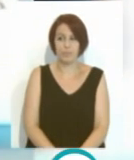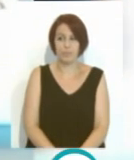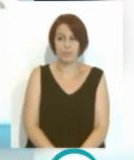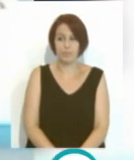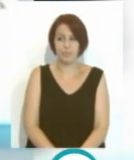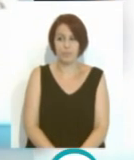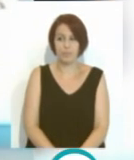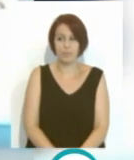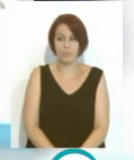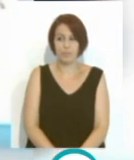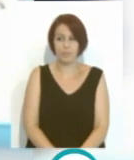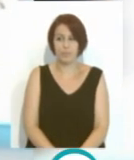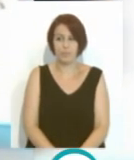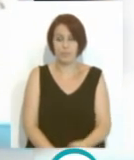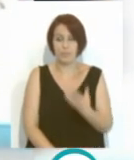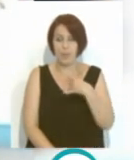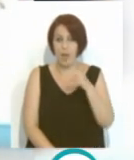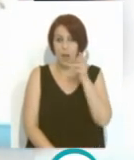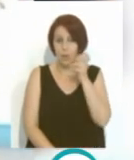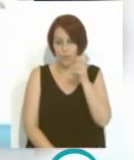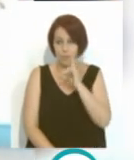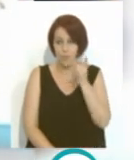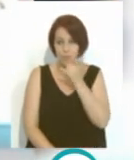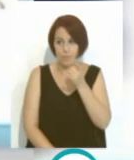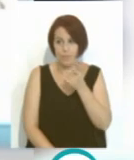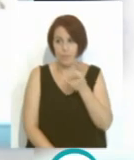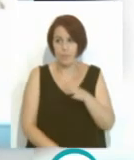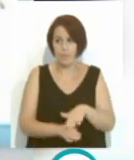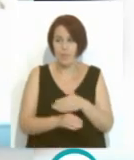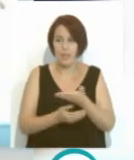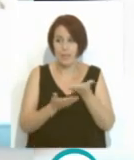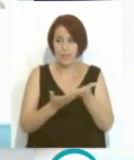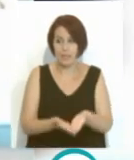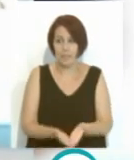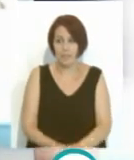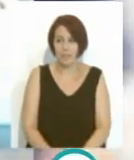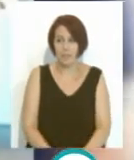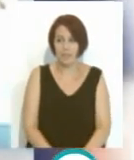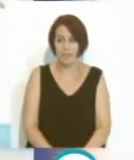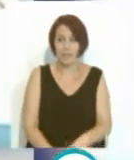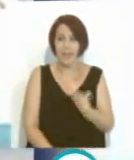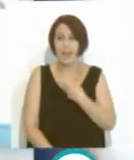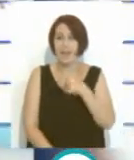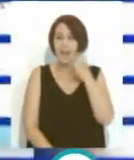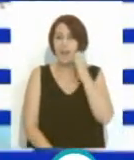De mi corazón, de oro Para ti Carbe mía